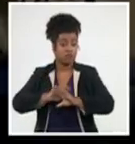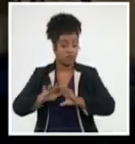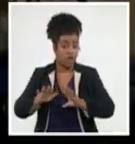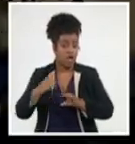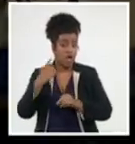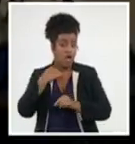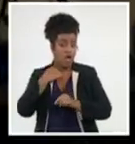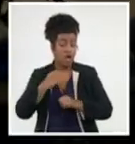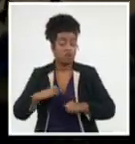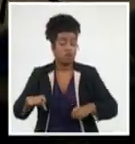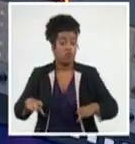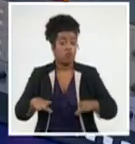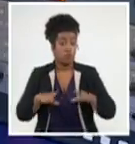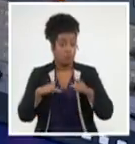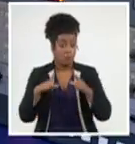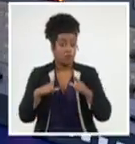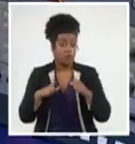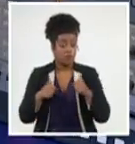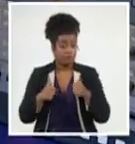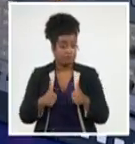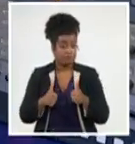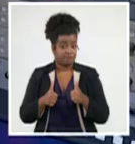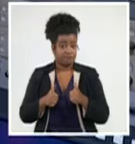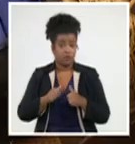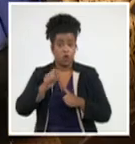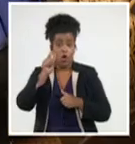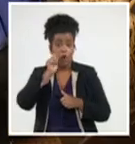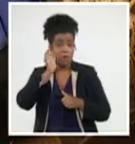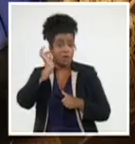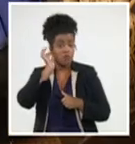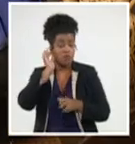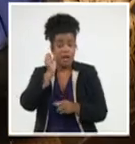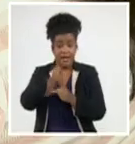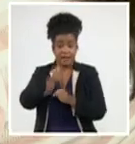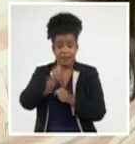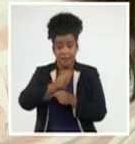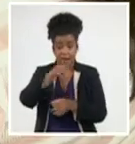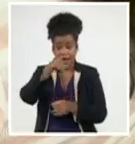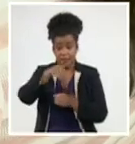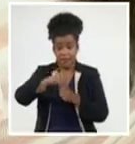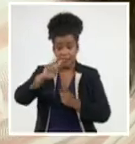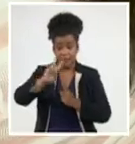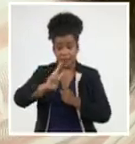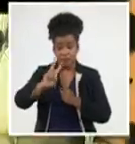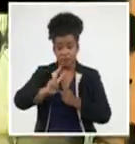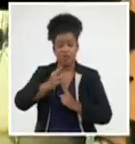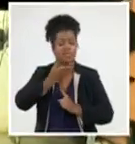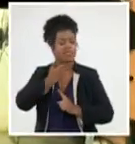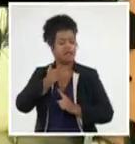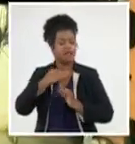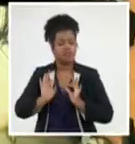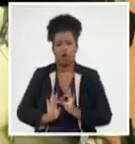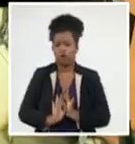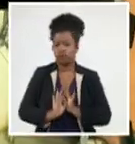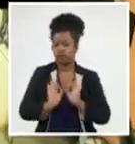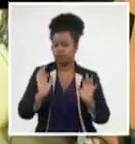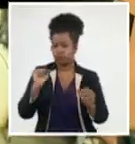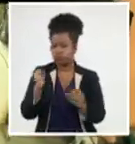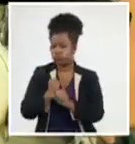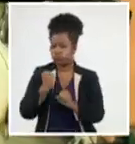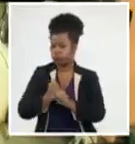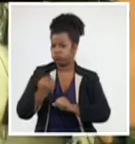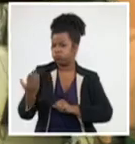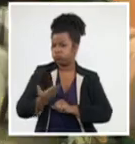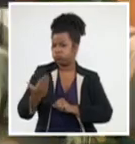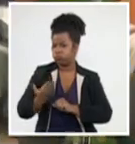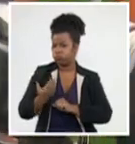da que hablar entre los grandes los hombres y mujeres del canal se funden en el deseo de la distinción ponen decir lo óptimo y una sombra